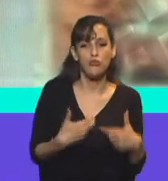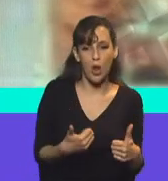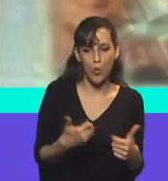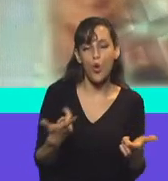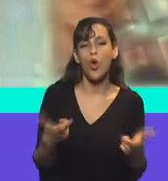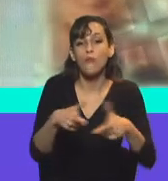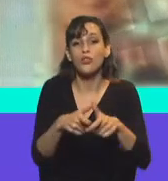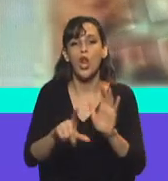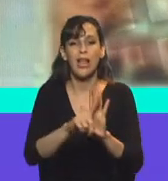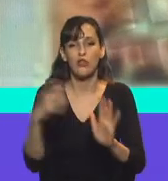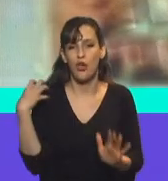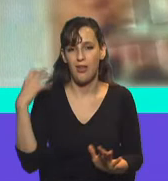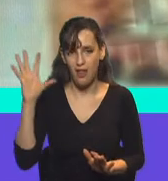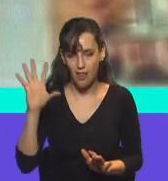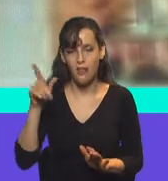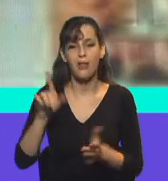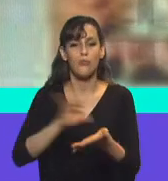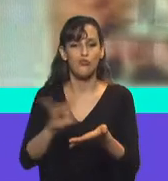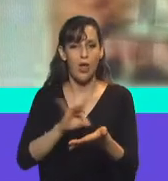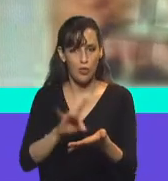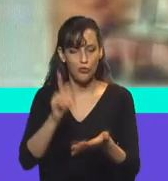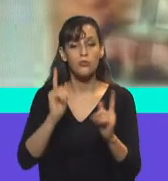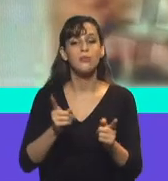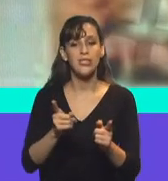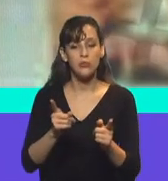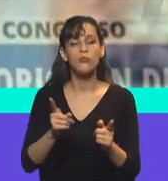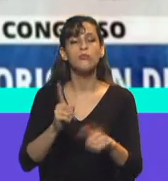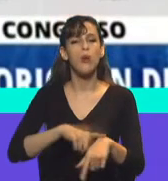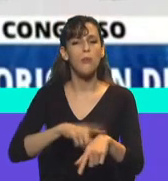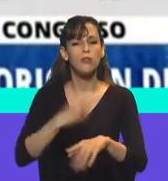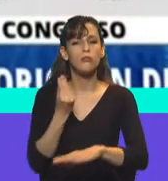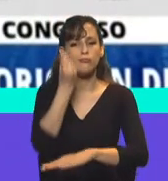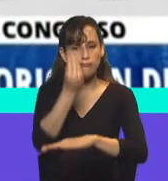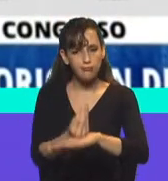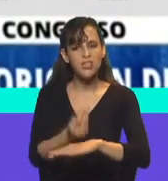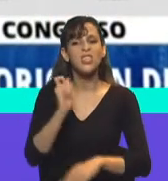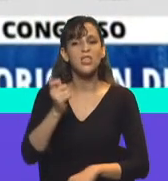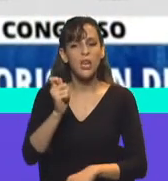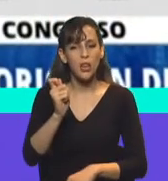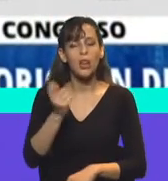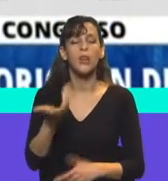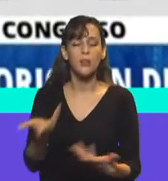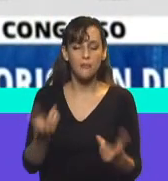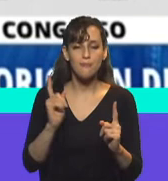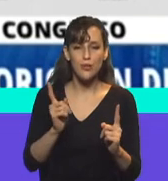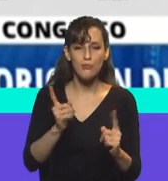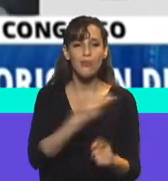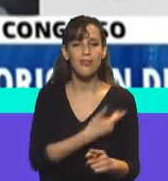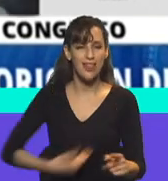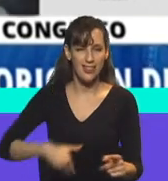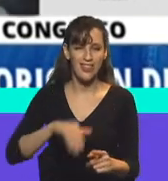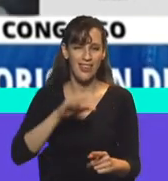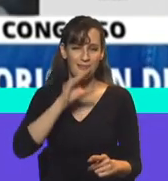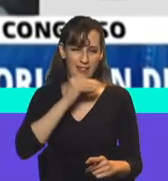Diputados. En esa ocasión, quien presidió esas reuniones fue el propio presidente de la Cámara de Diputados, Sergio